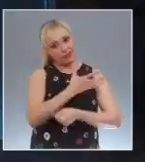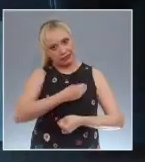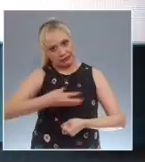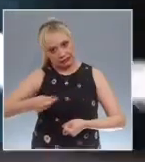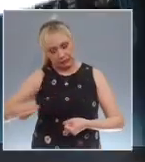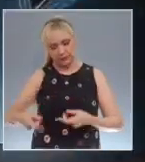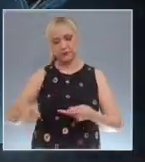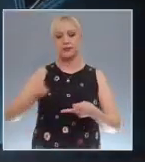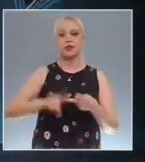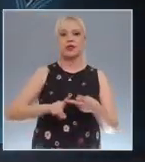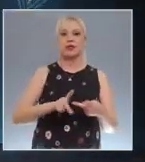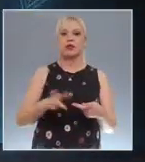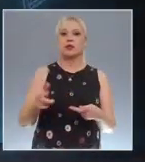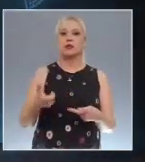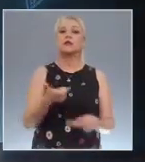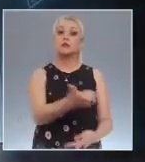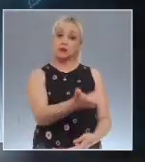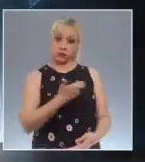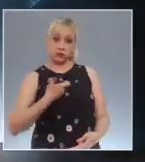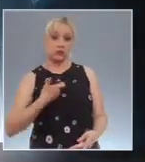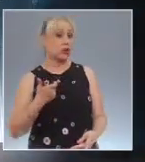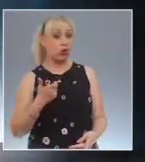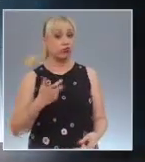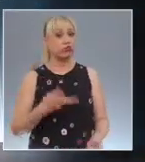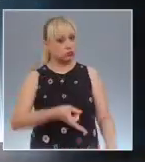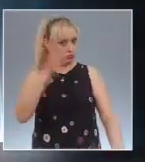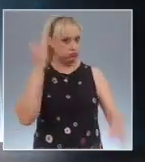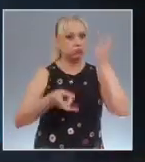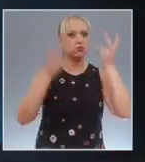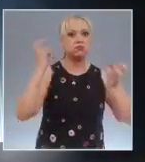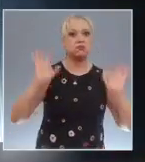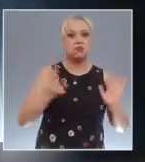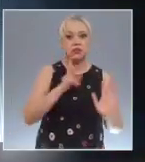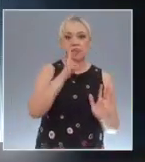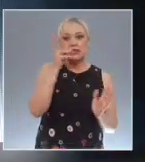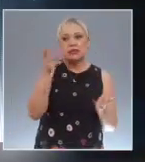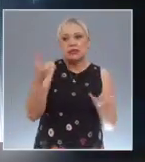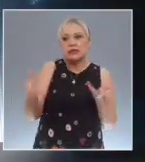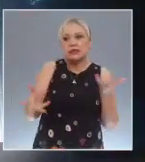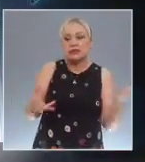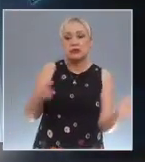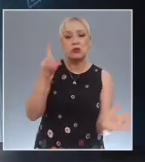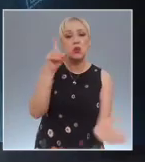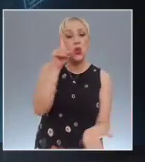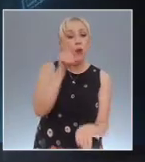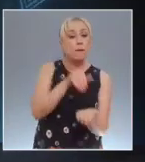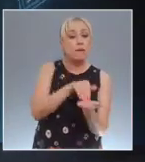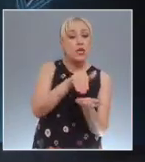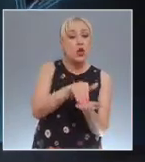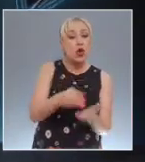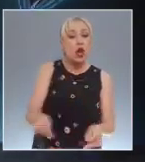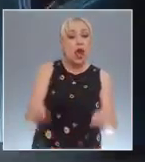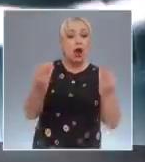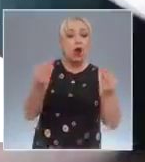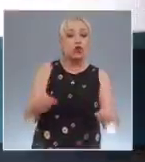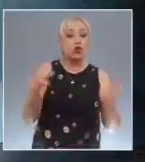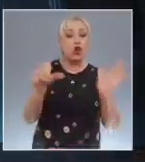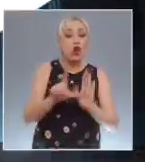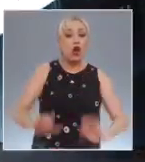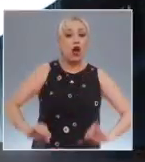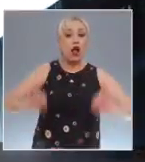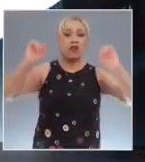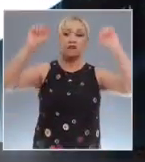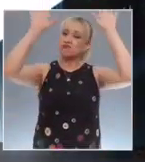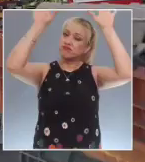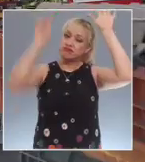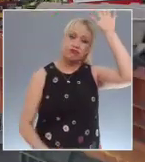propiciado el cierre, escuche la cifra, de un millón de micronegocios, en su mayoría empresas familiares.